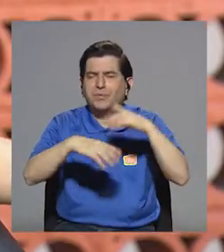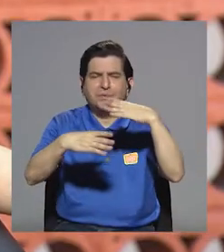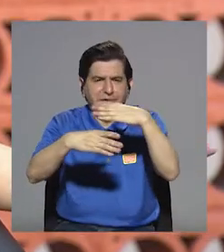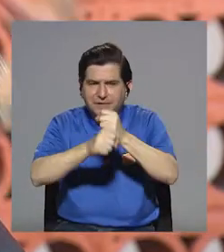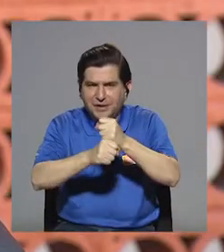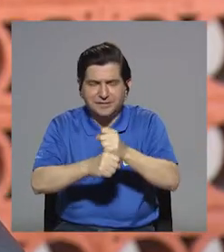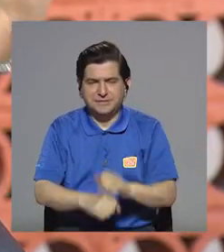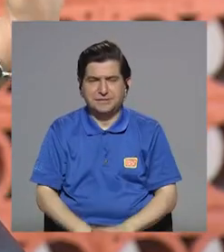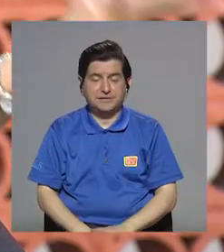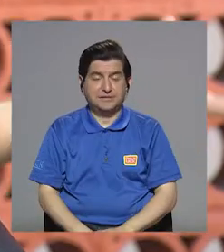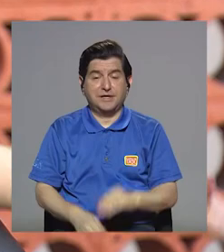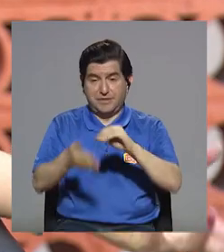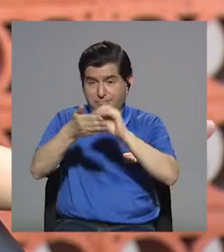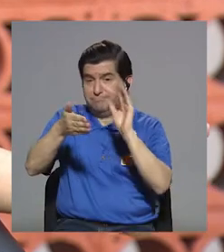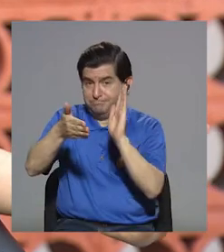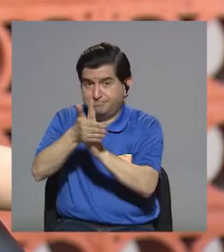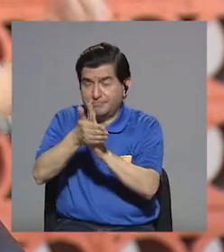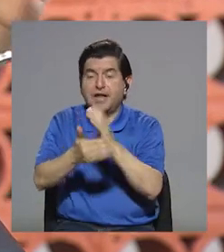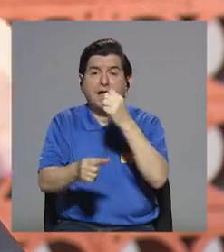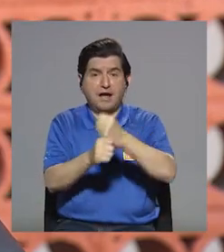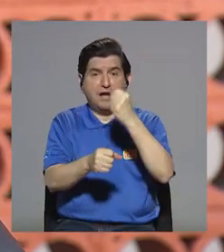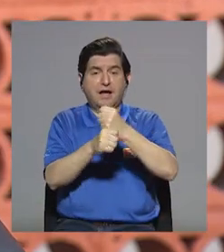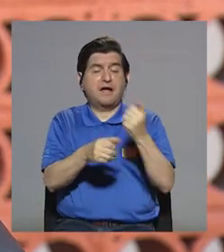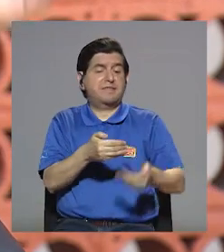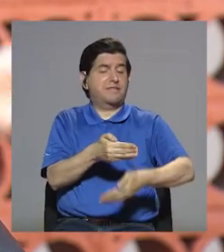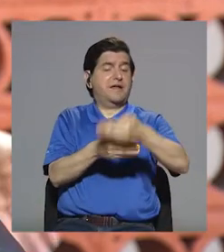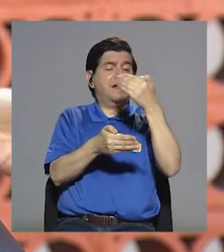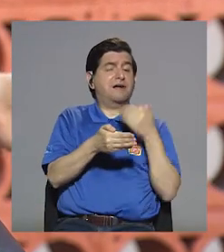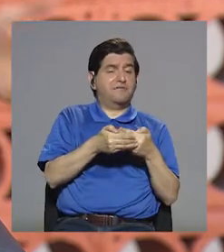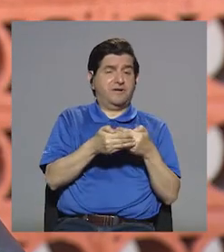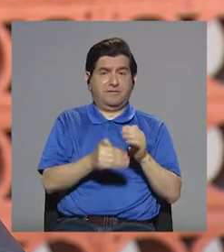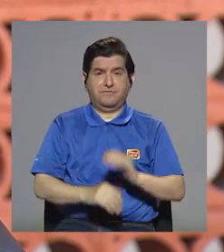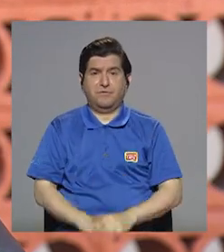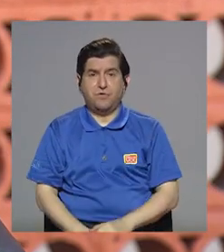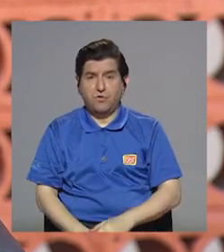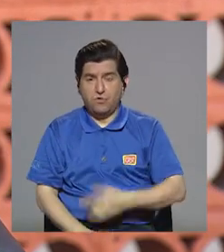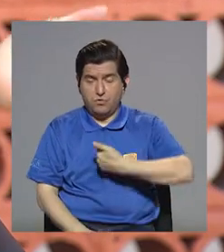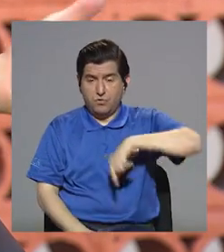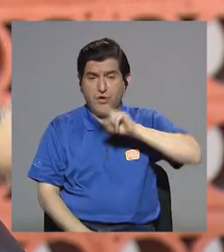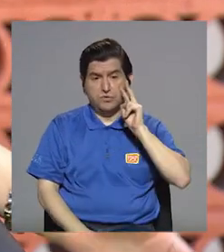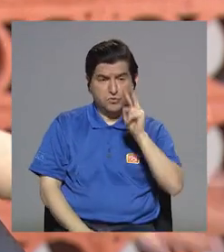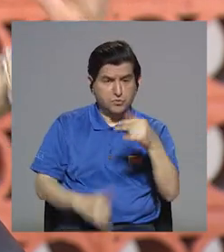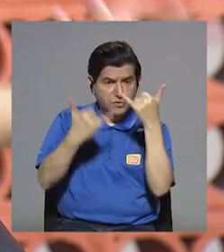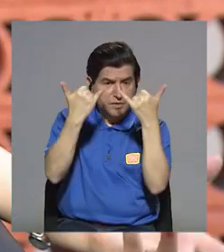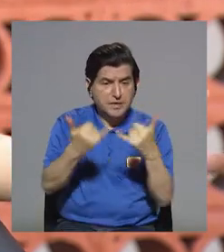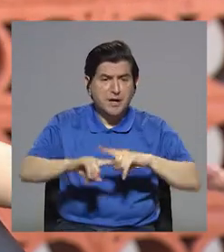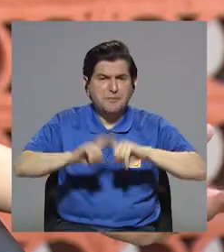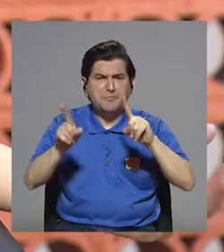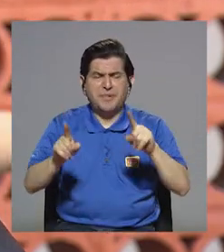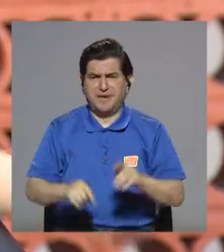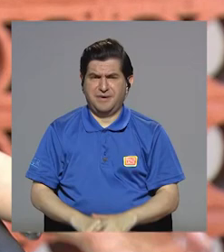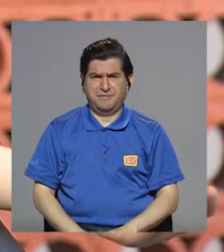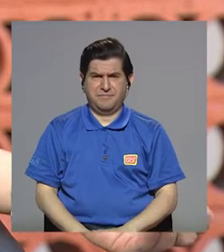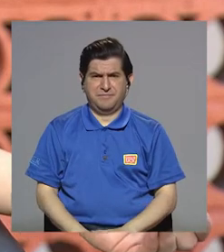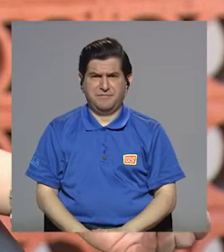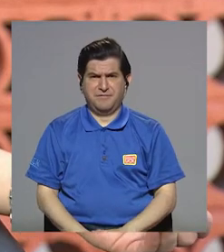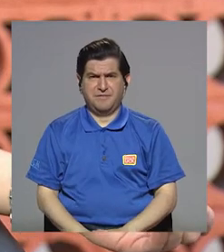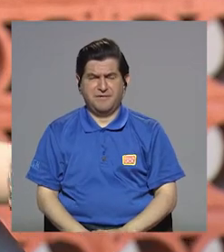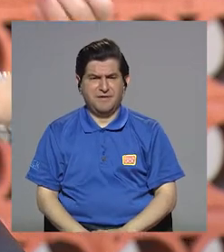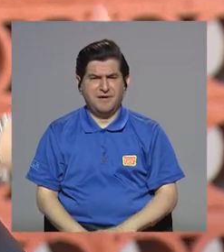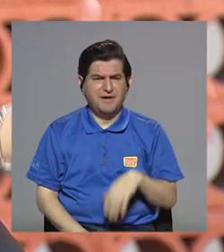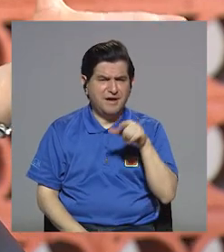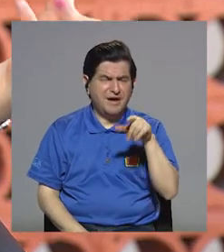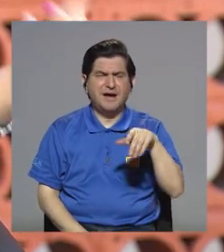genera también con esto de las etiquetas es el trabajo que lleva detrás esa etiqueta, porque nosotros ya lo vemos ahí, pero digamos, ¿qué hace entonces